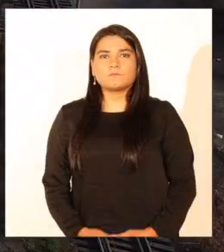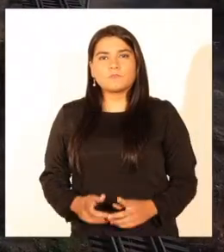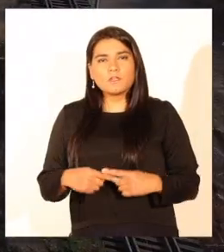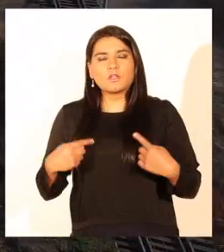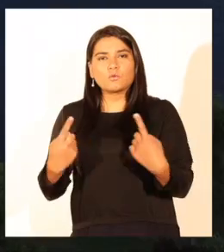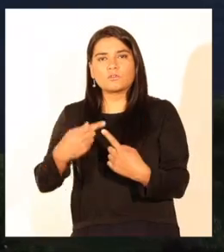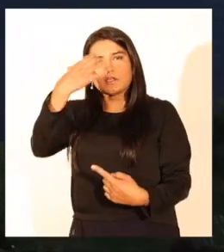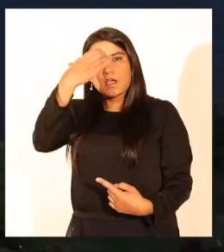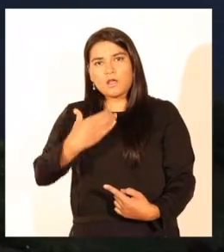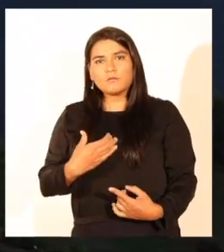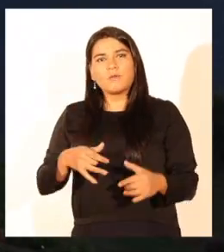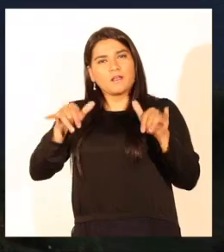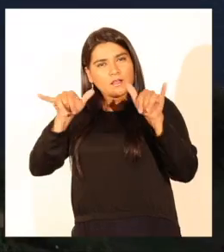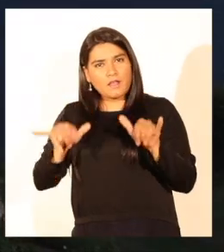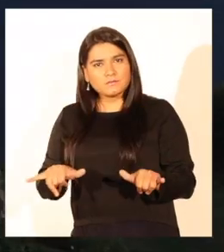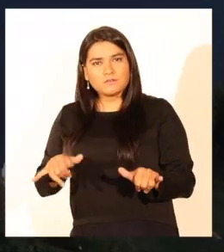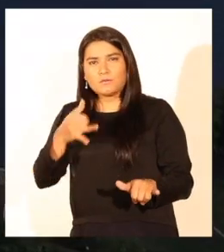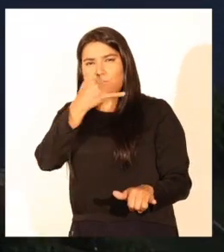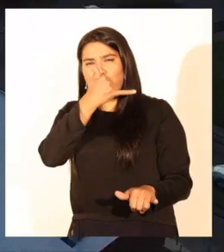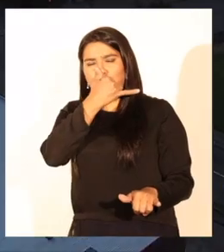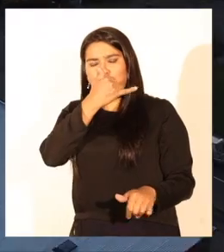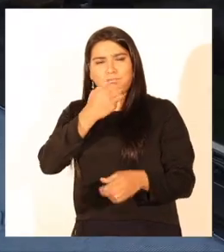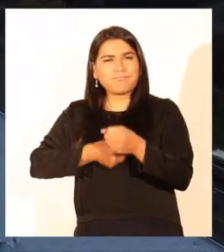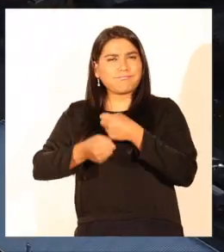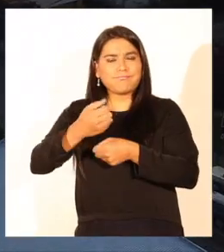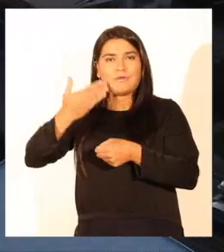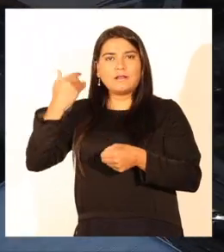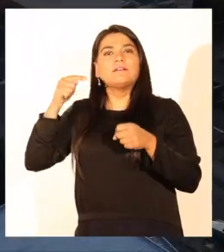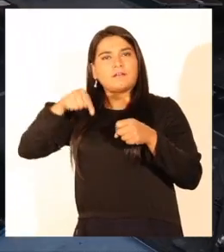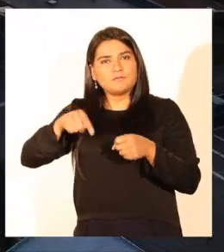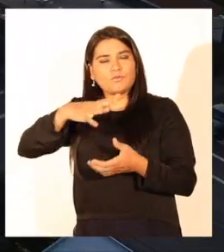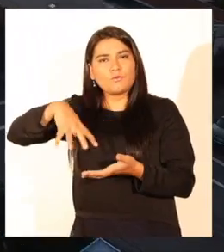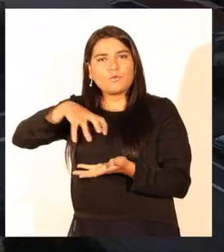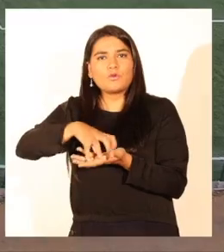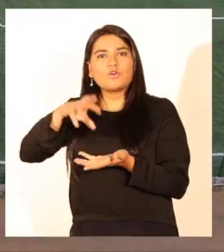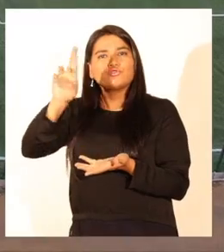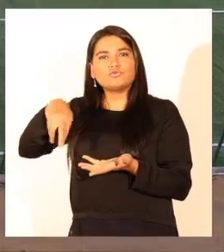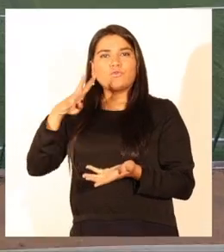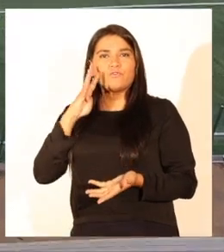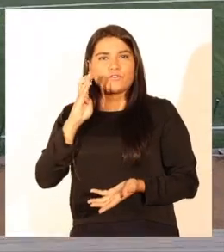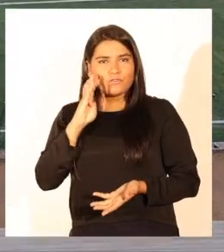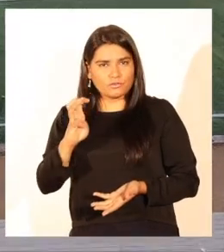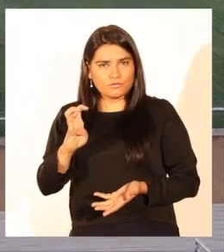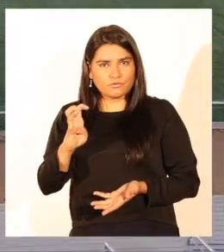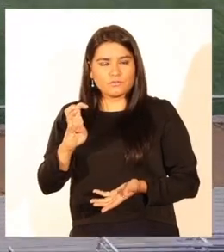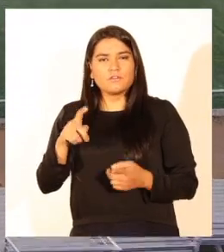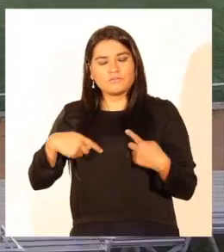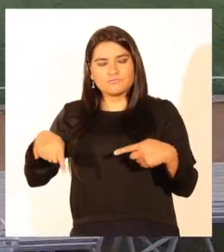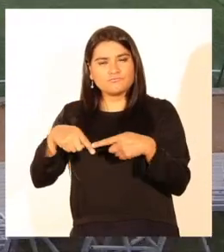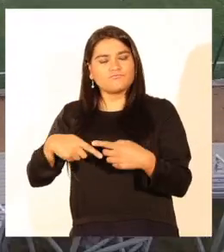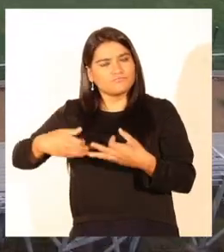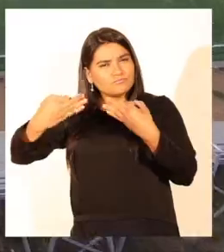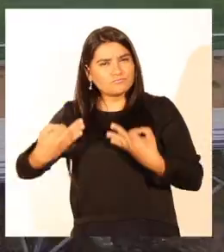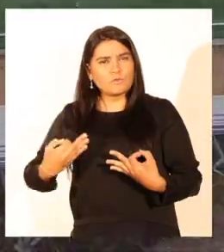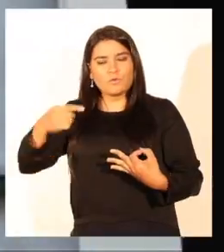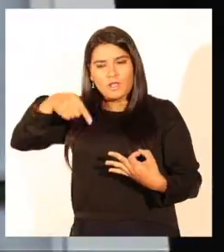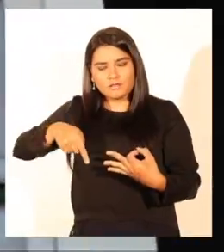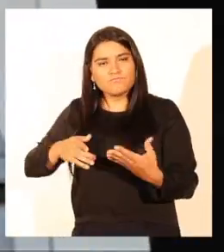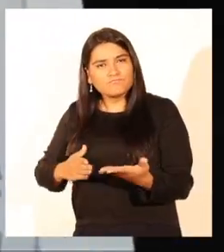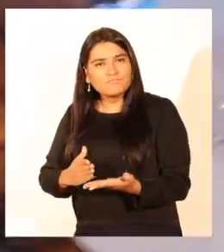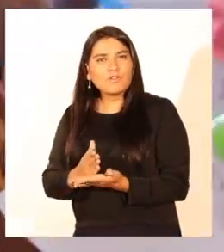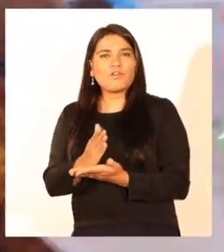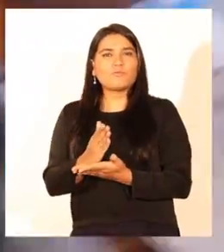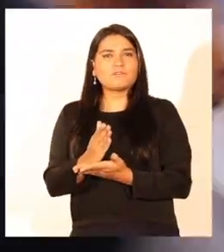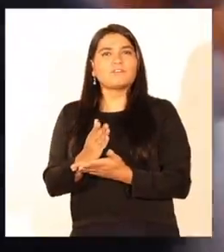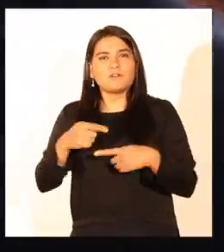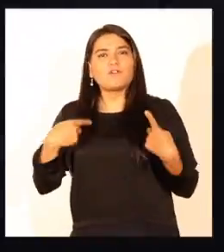Nuestra alma está asentada desde hace cientos de años en esta zona al sur del Bío Bío, con la convicción de que aquí se tejerán